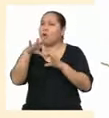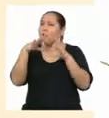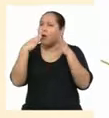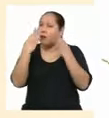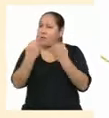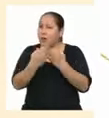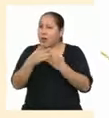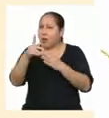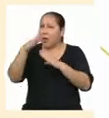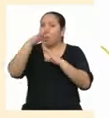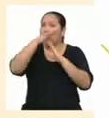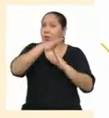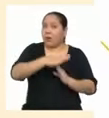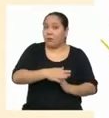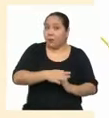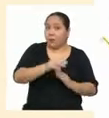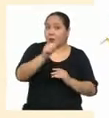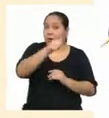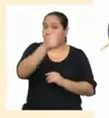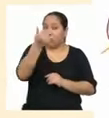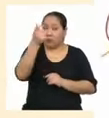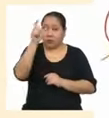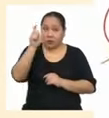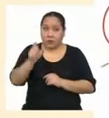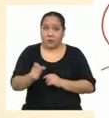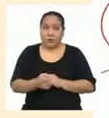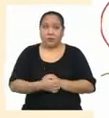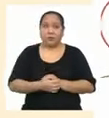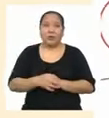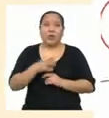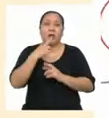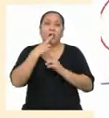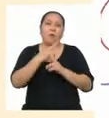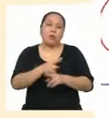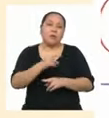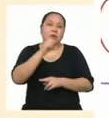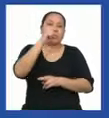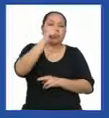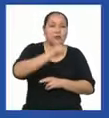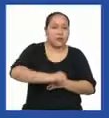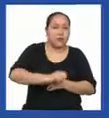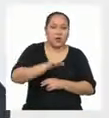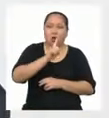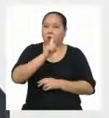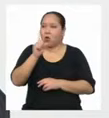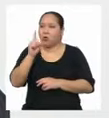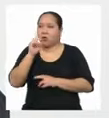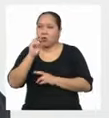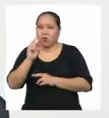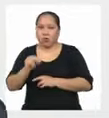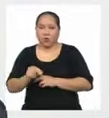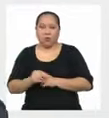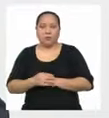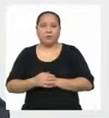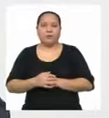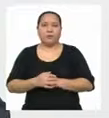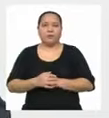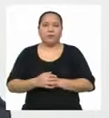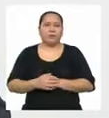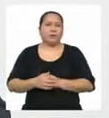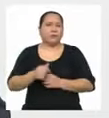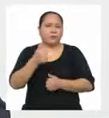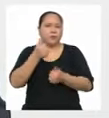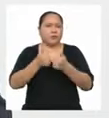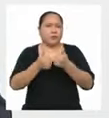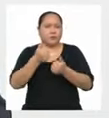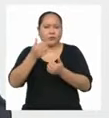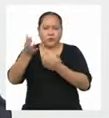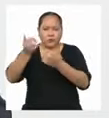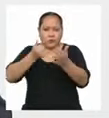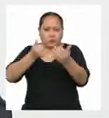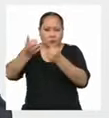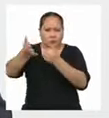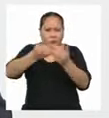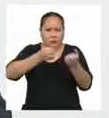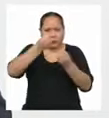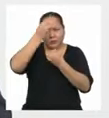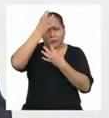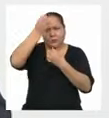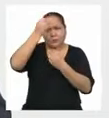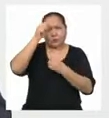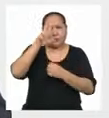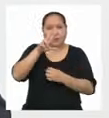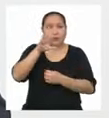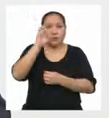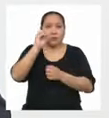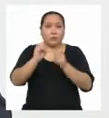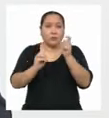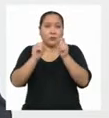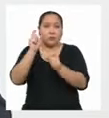A alguien? Las respuestas Podían ser Sí o no ¿Cómo nos fue La recolección De datos De los 30